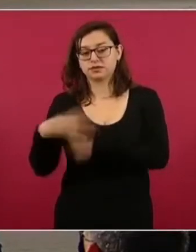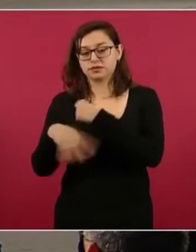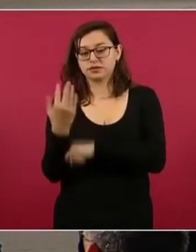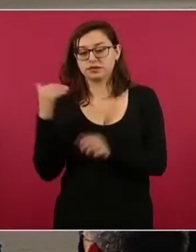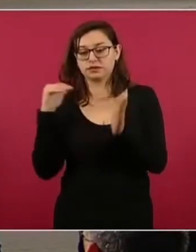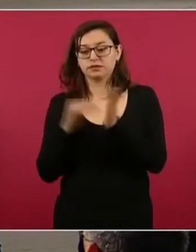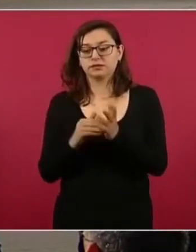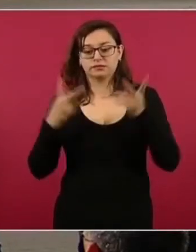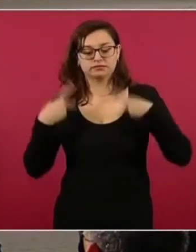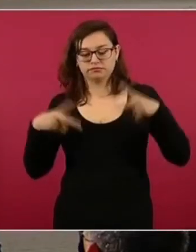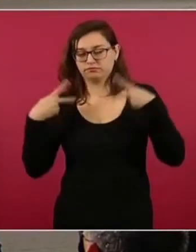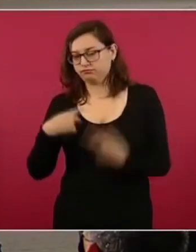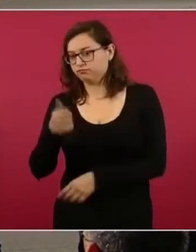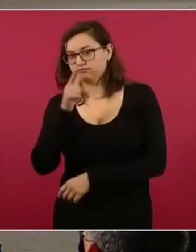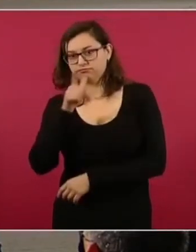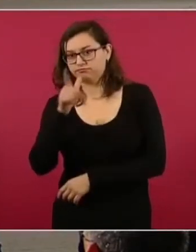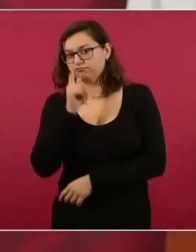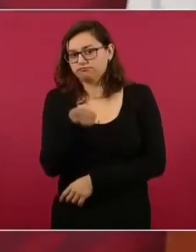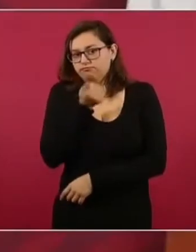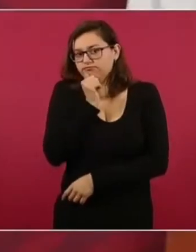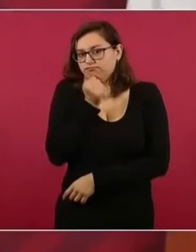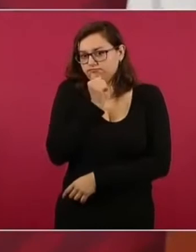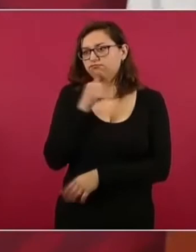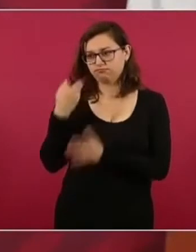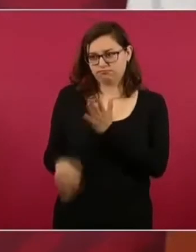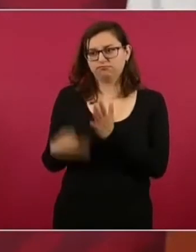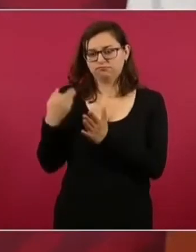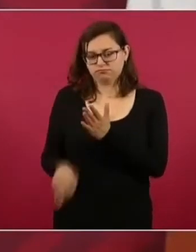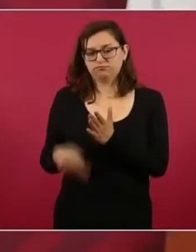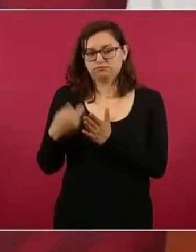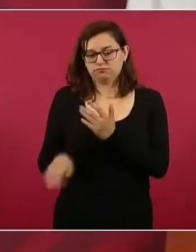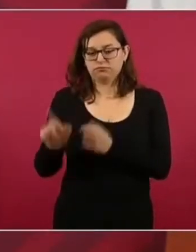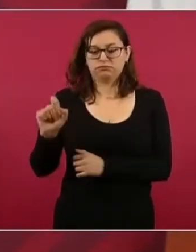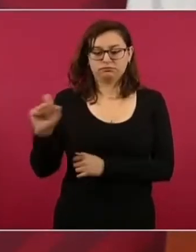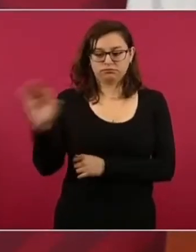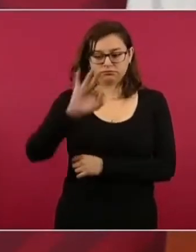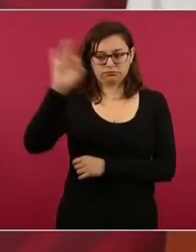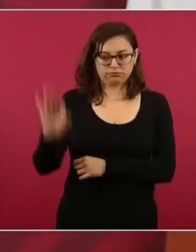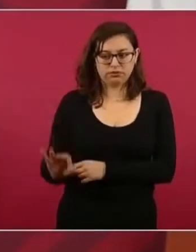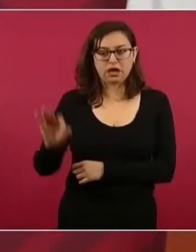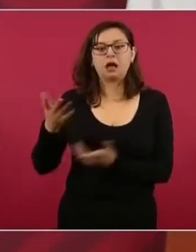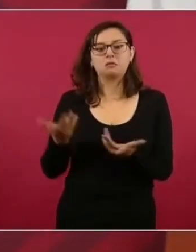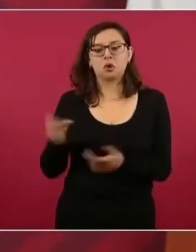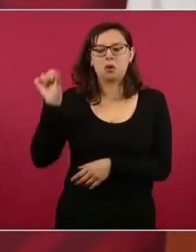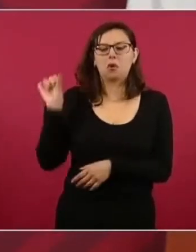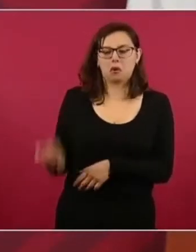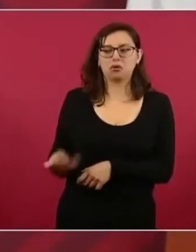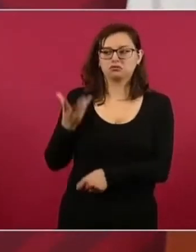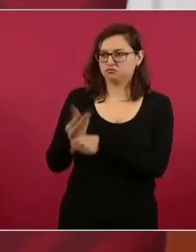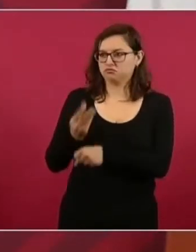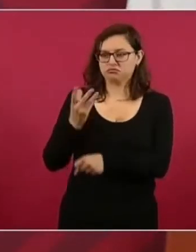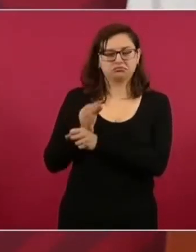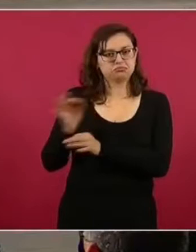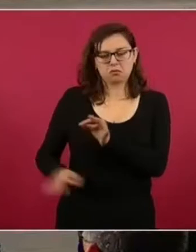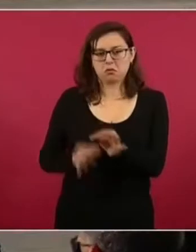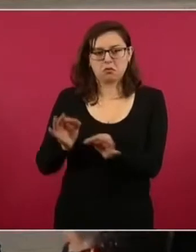personas afectadas por la falta de suministro que esperemos que el día de hoy puedan ya tener el cien por